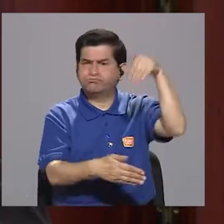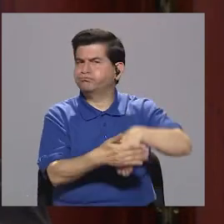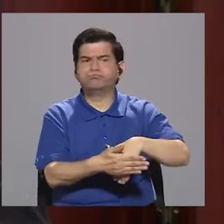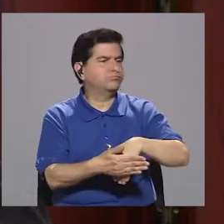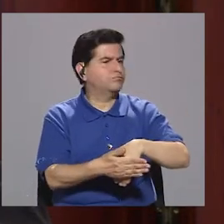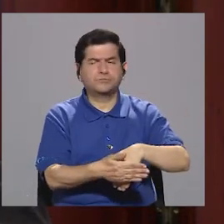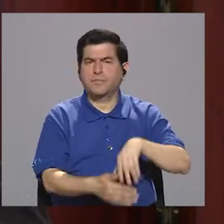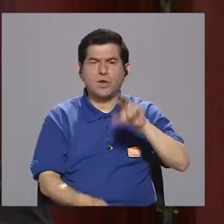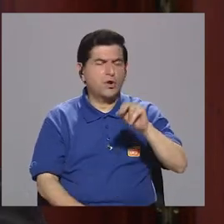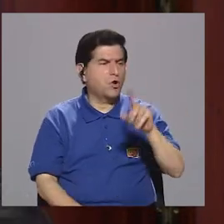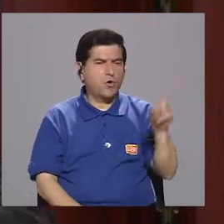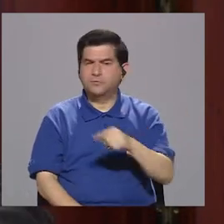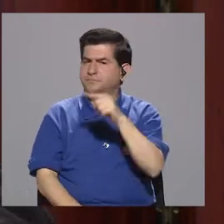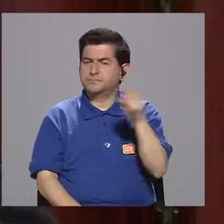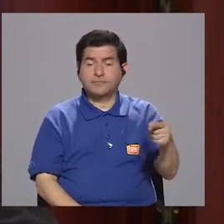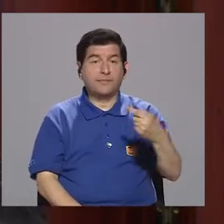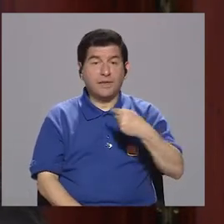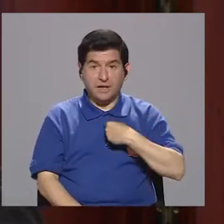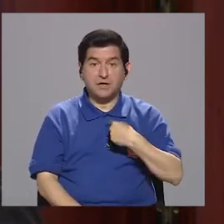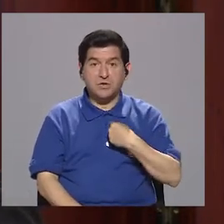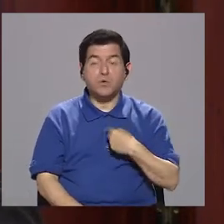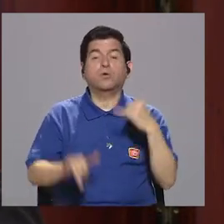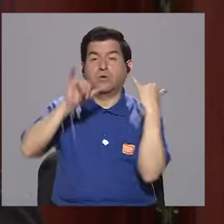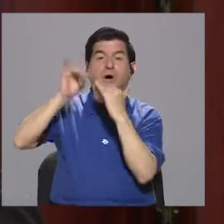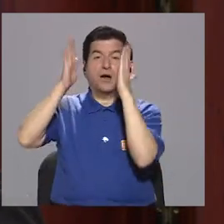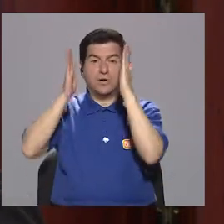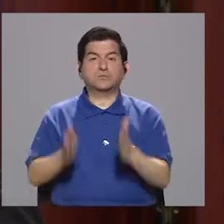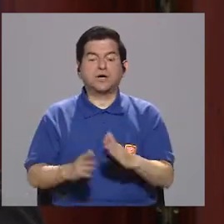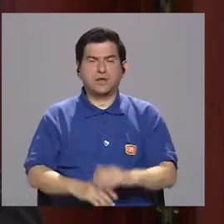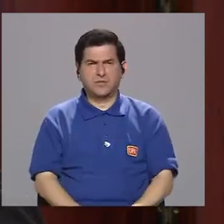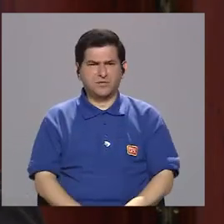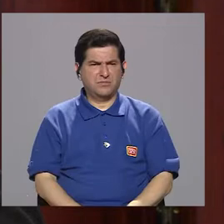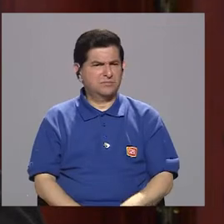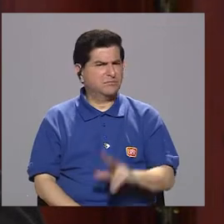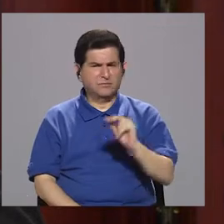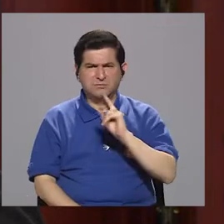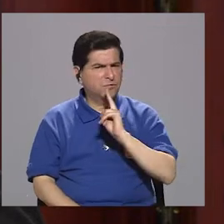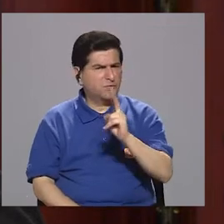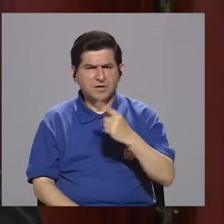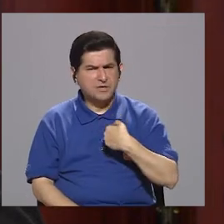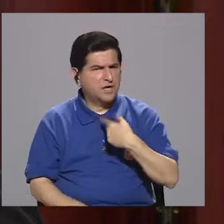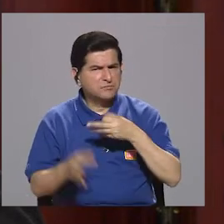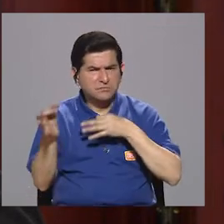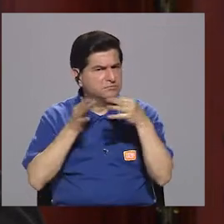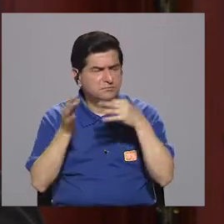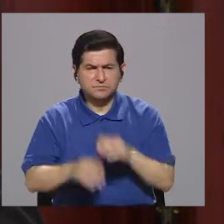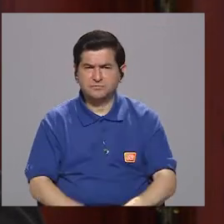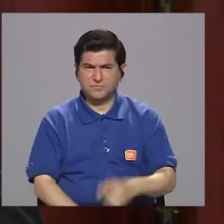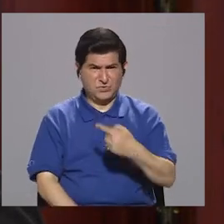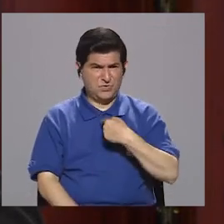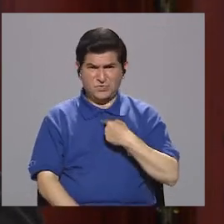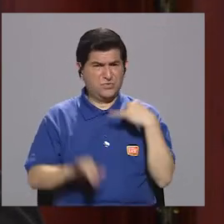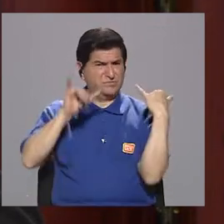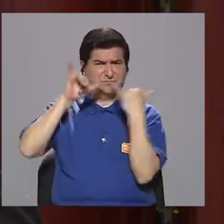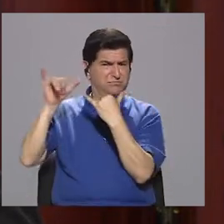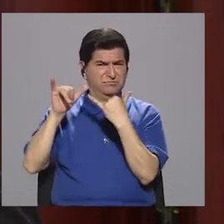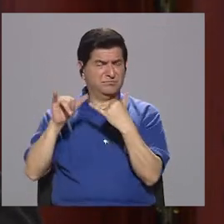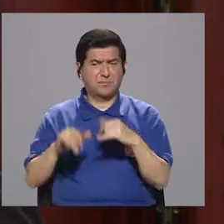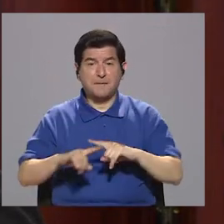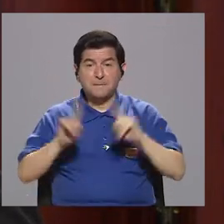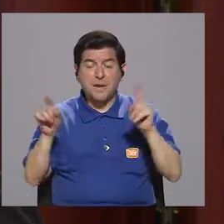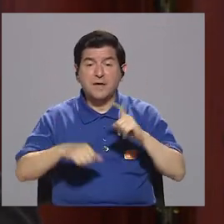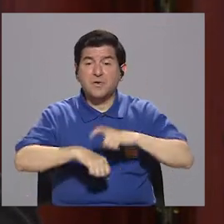archivada, que no había sido desestimada y que yo era imputado. Yo le dije que no era cierto, que yo no estaba imputado.